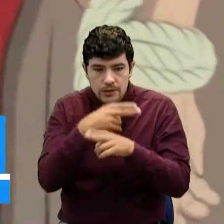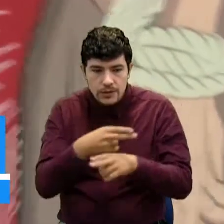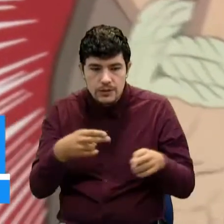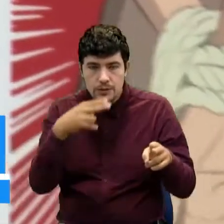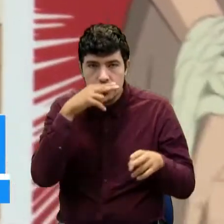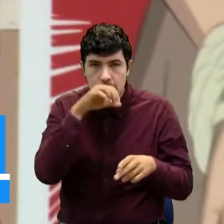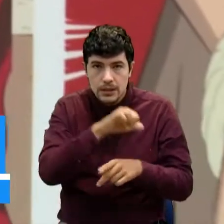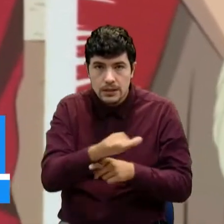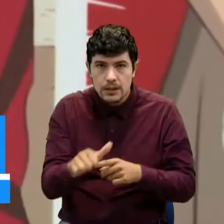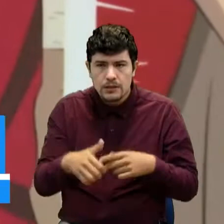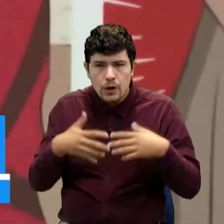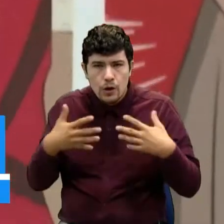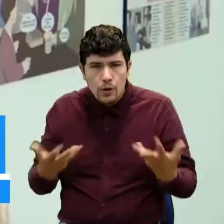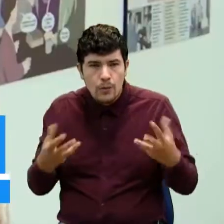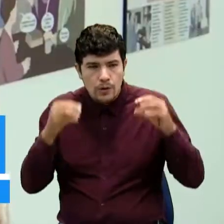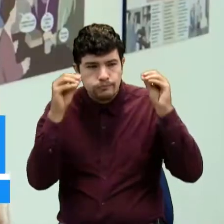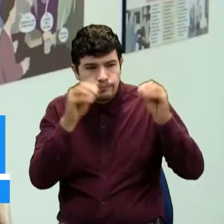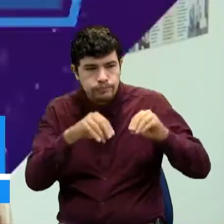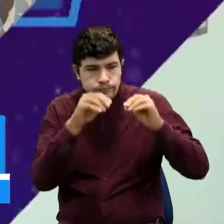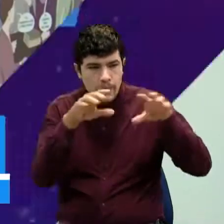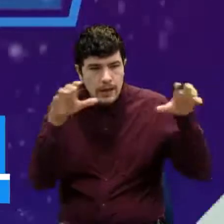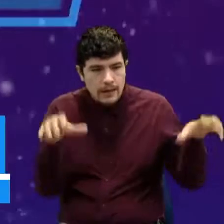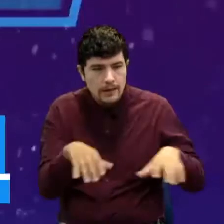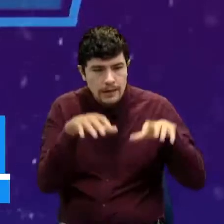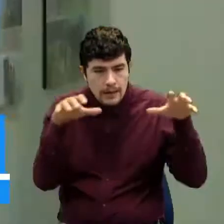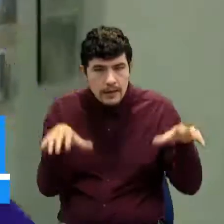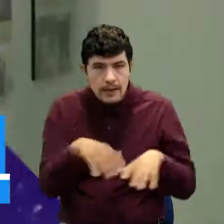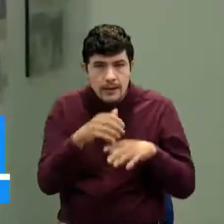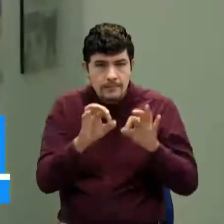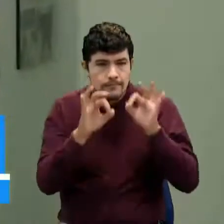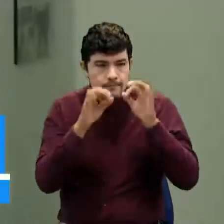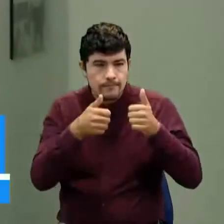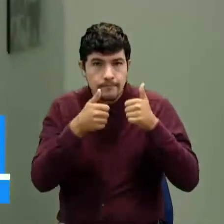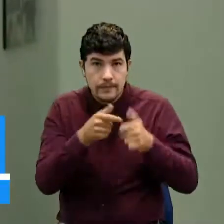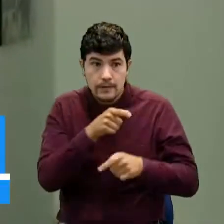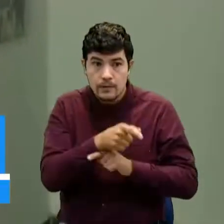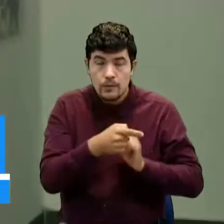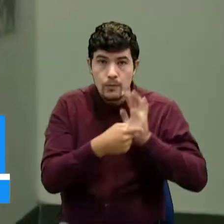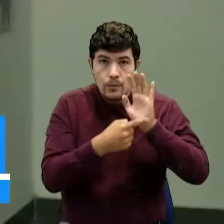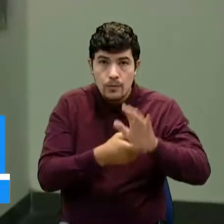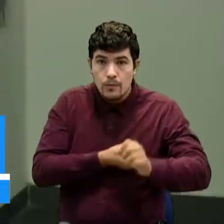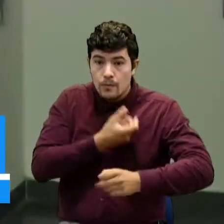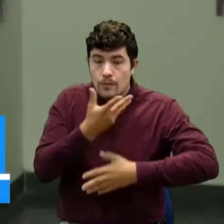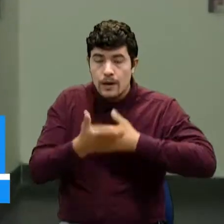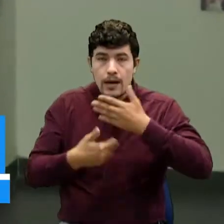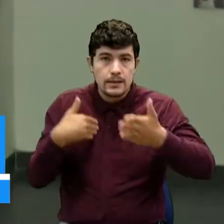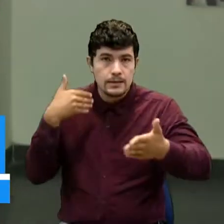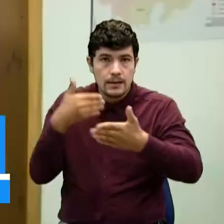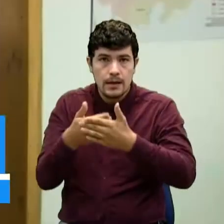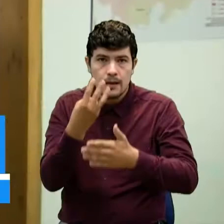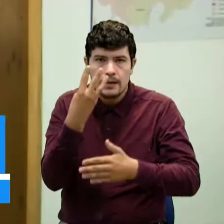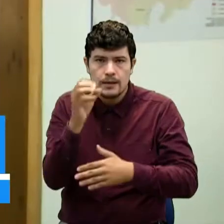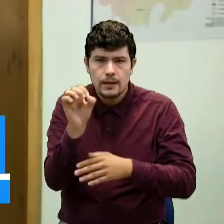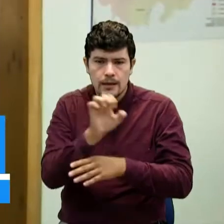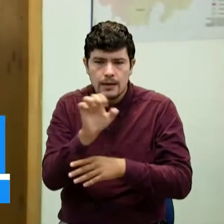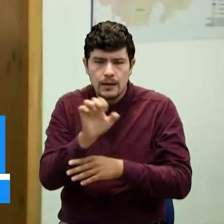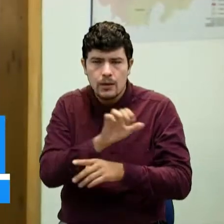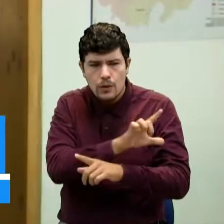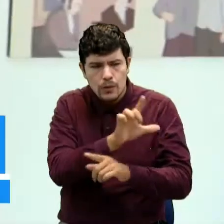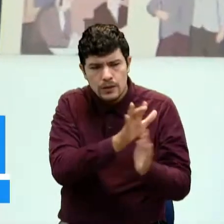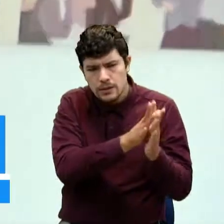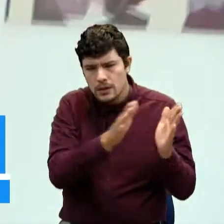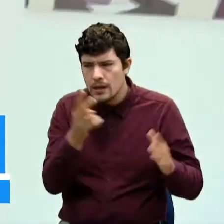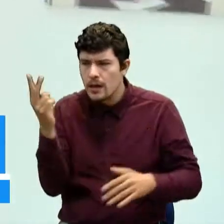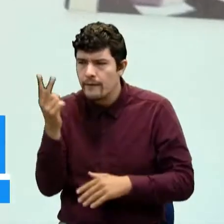que sea activa, que sea lúdica. Esta exposición estará disponible hasta el 30 de enero, de lunes a viernes,